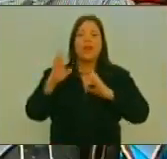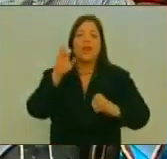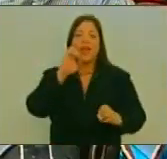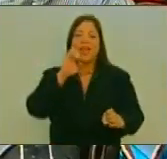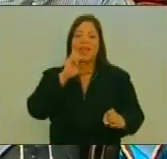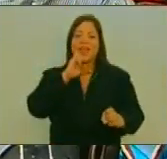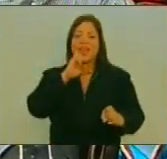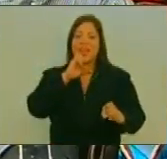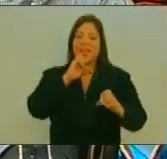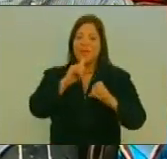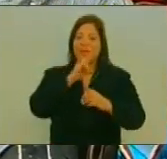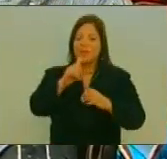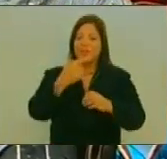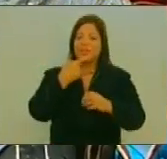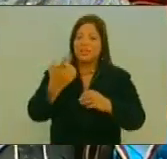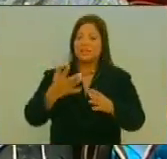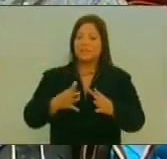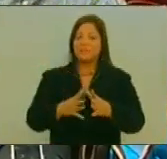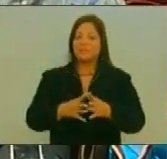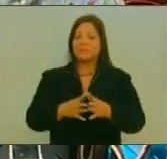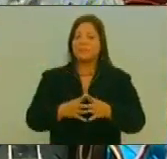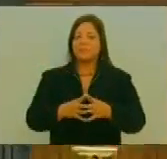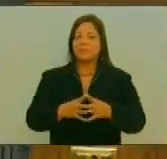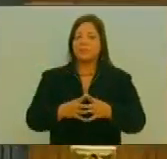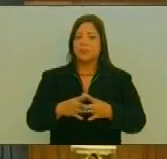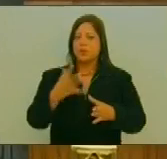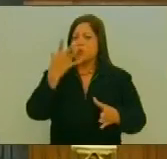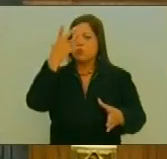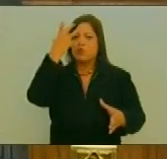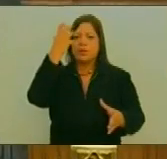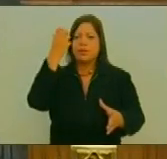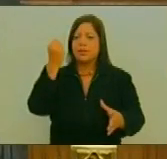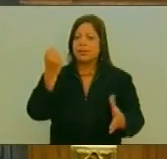Decir que No entendía